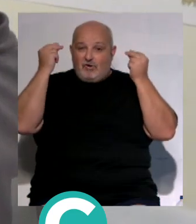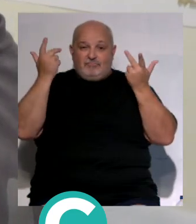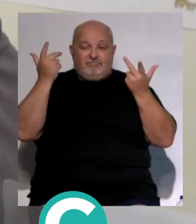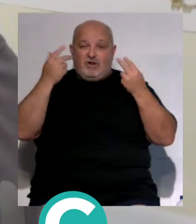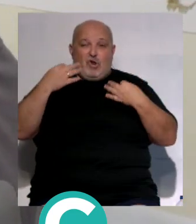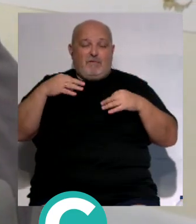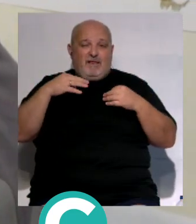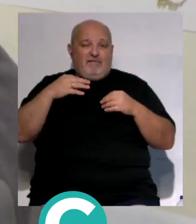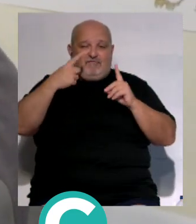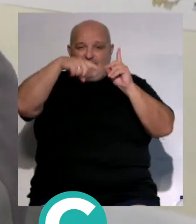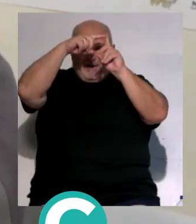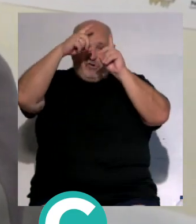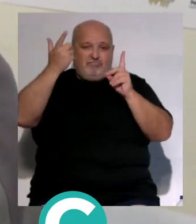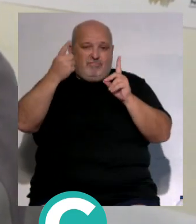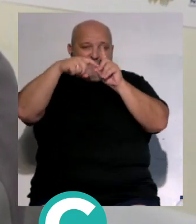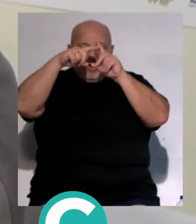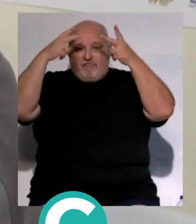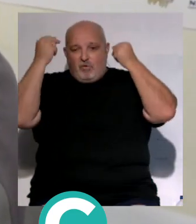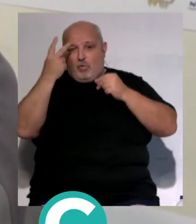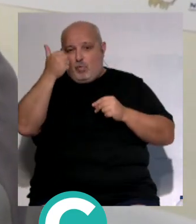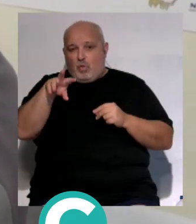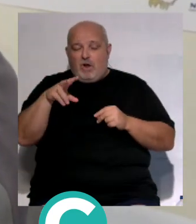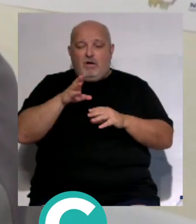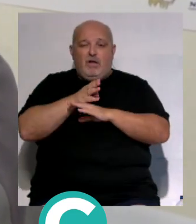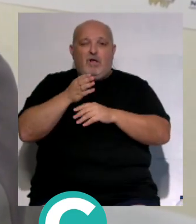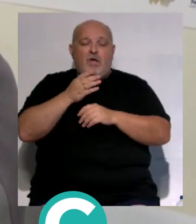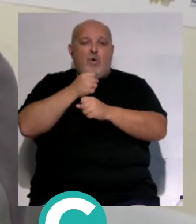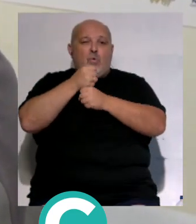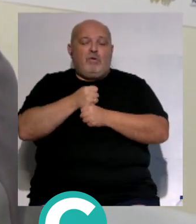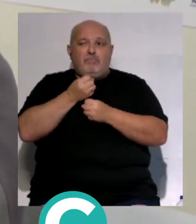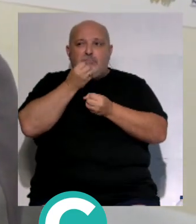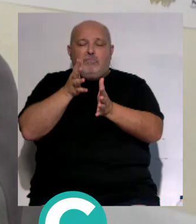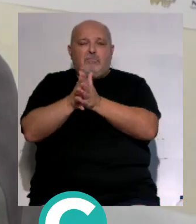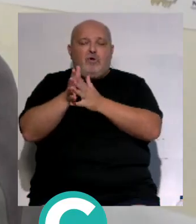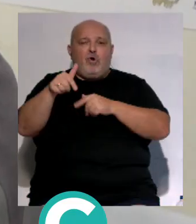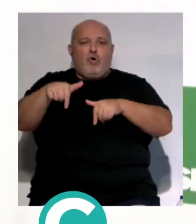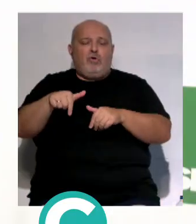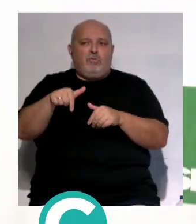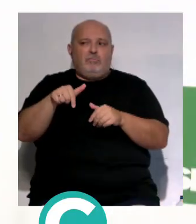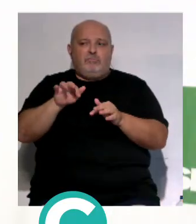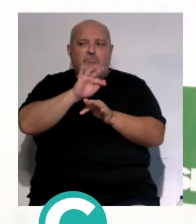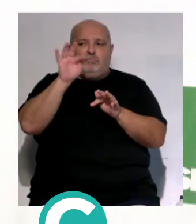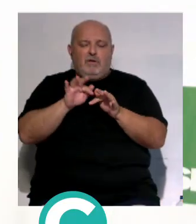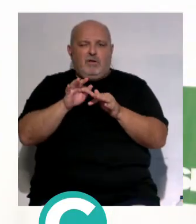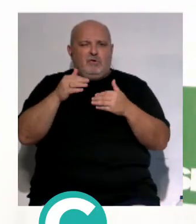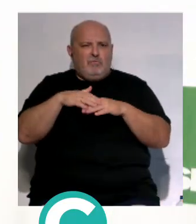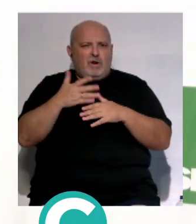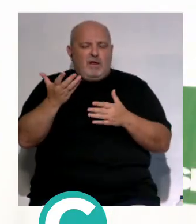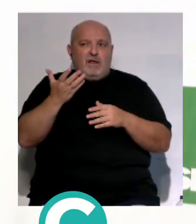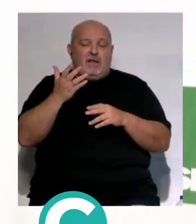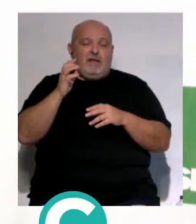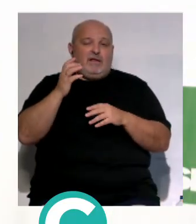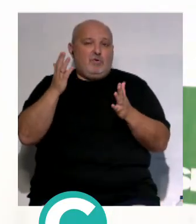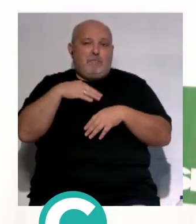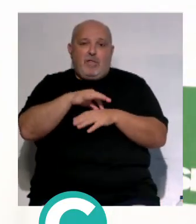generalista, que va a su guardia del día a día y le dicen hoy te quedas de Inca. Y dice tú, ¿por qué? Porque